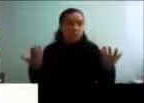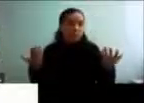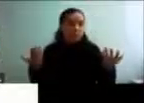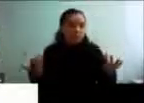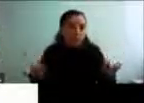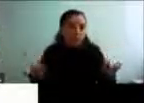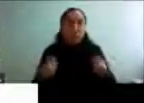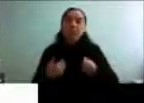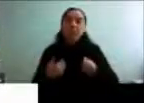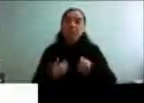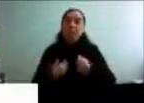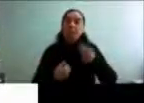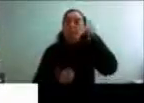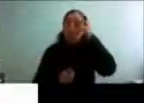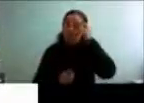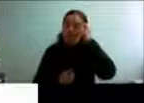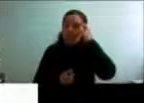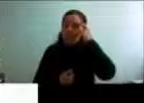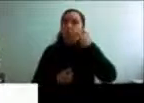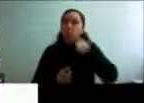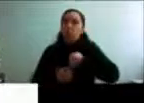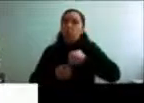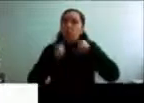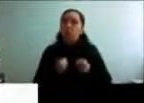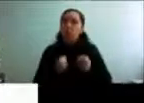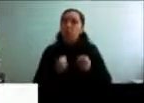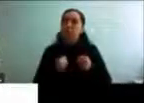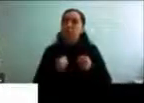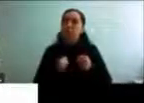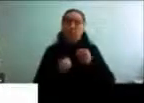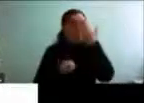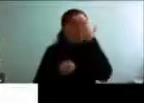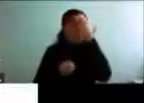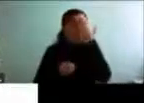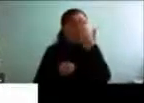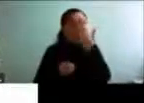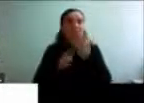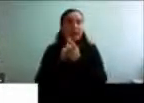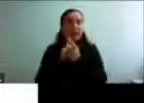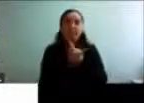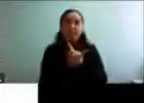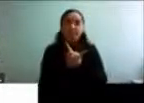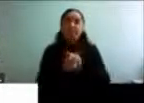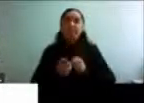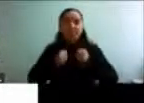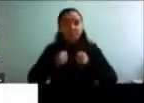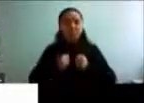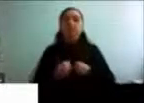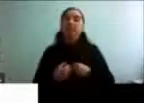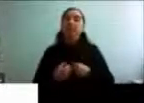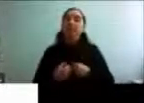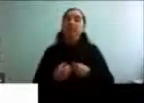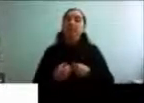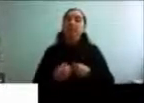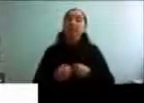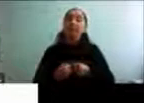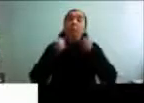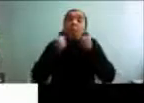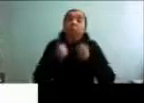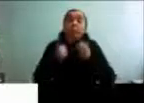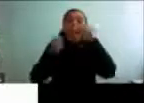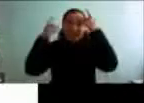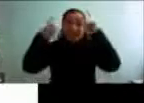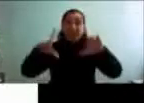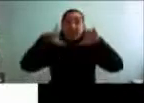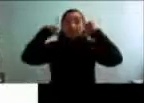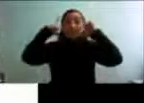convicción de que uno va a poder, ¿no? enfrentar lo que viene, ¿no? Entonces, el poder tener una imagen positiva de